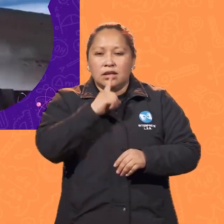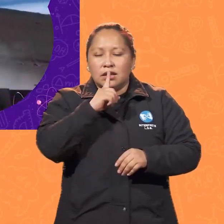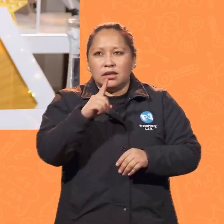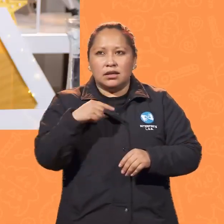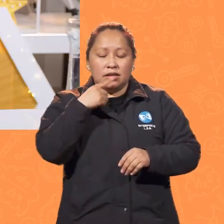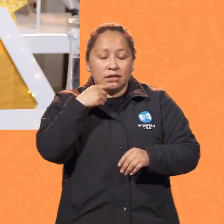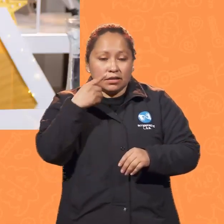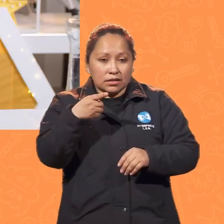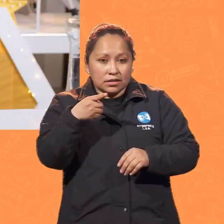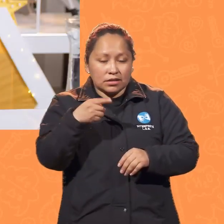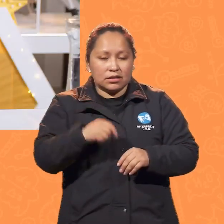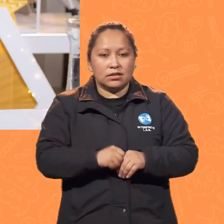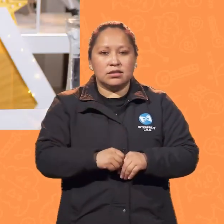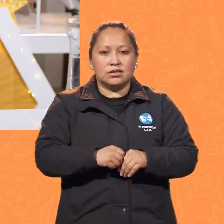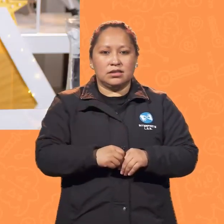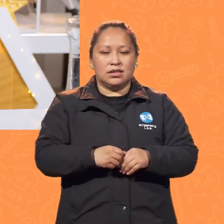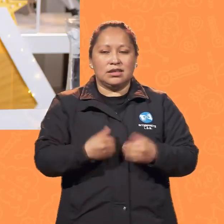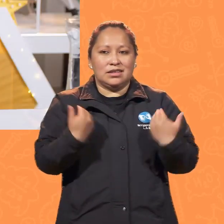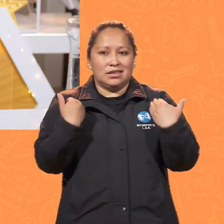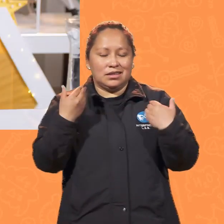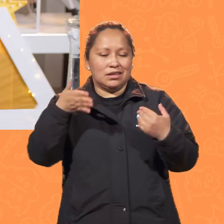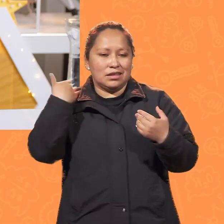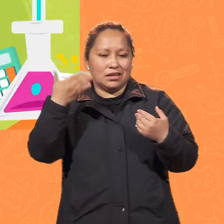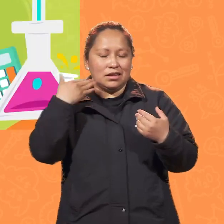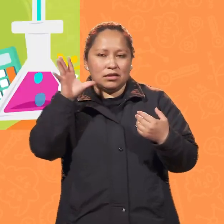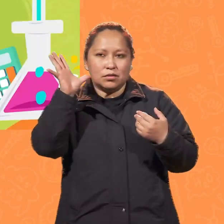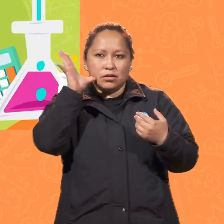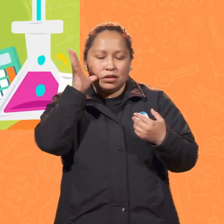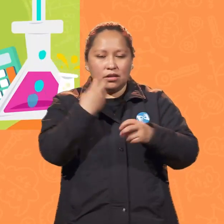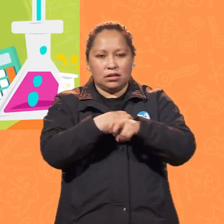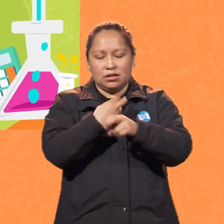decir, que aproveche el calor interior de la madre tierra.